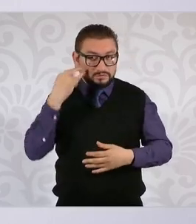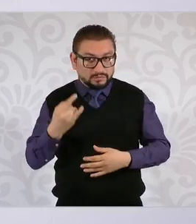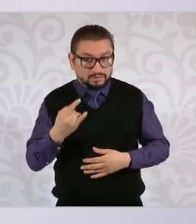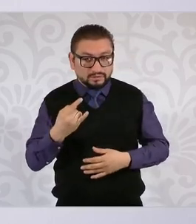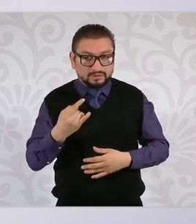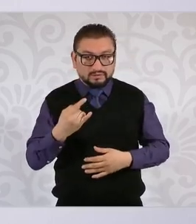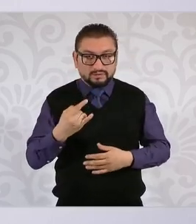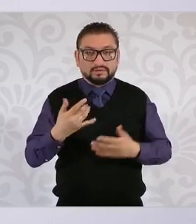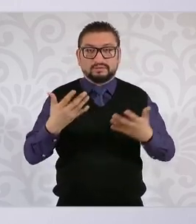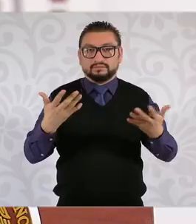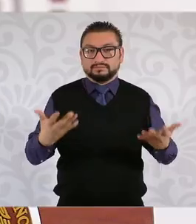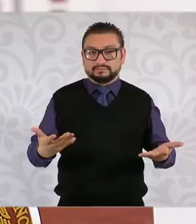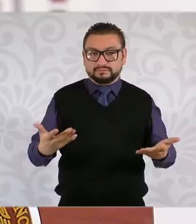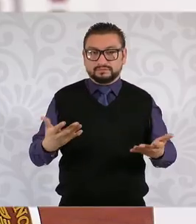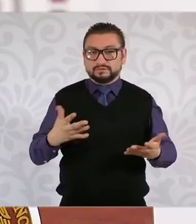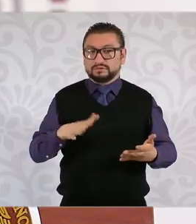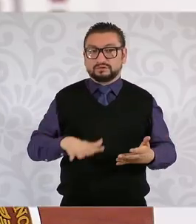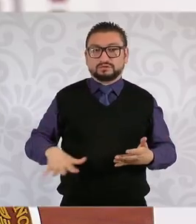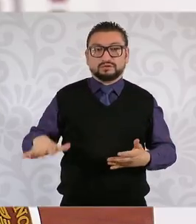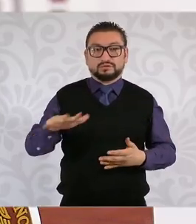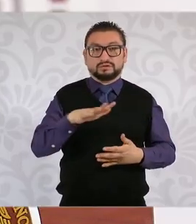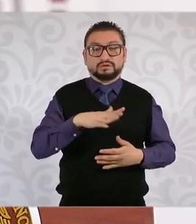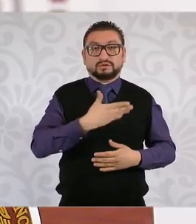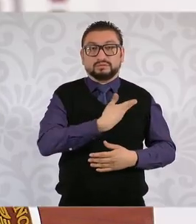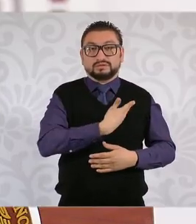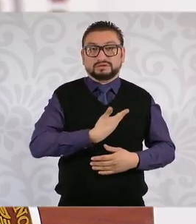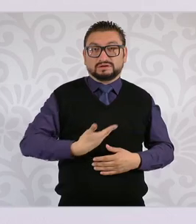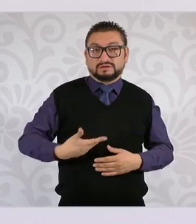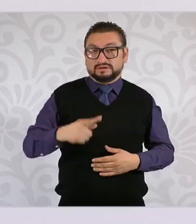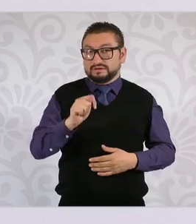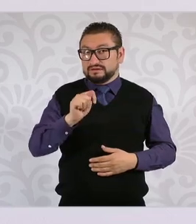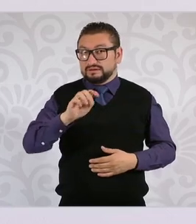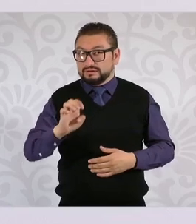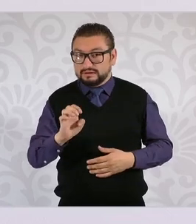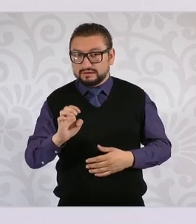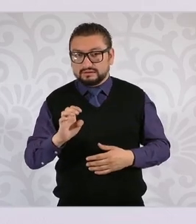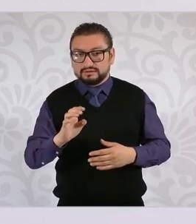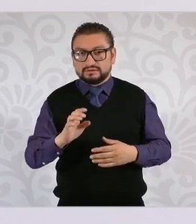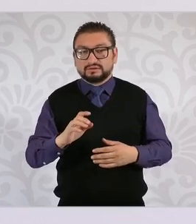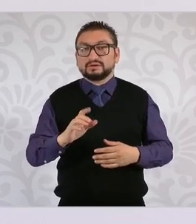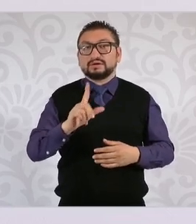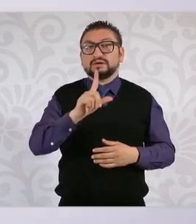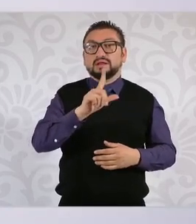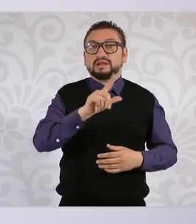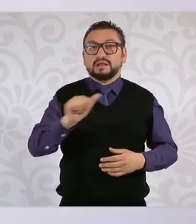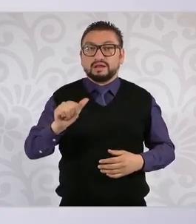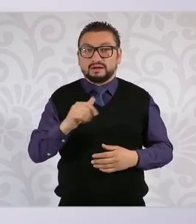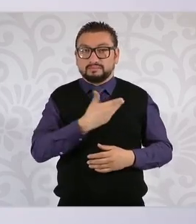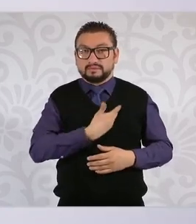bueno ya casi nadie se atreve a decir presidente la presidente